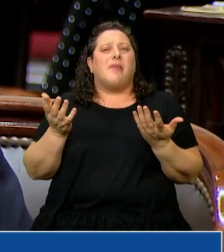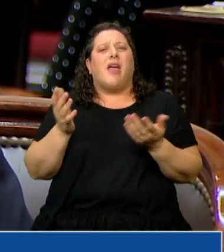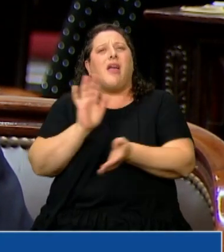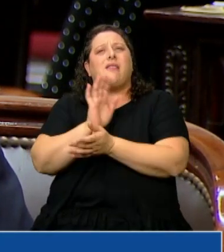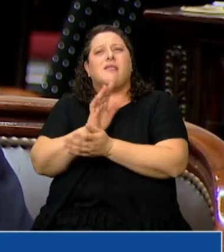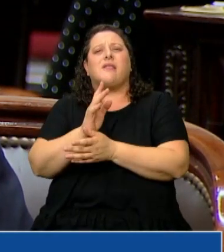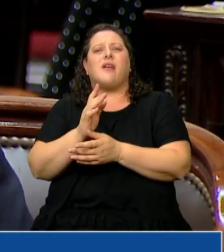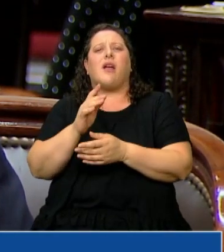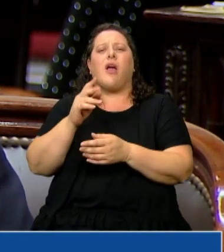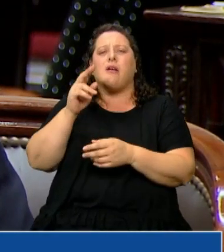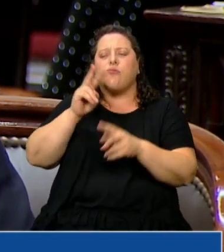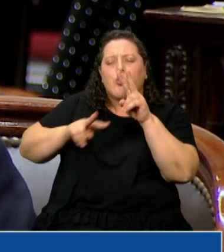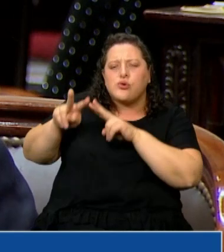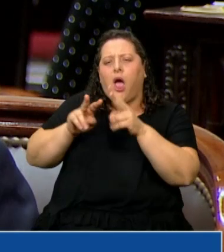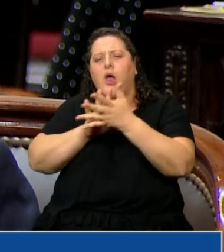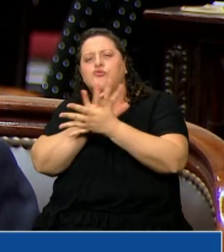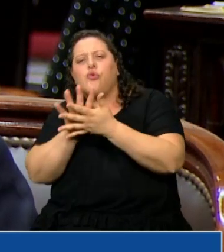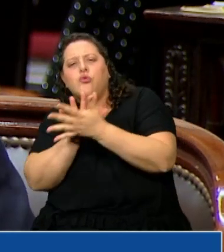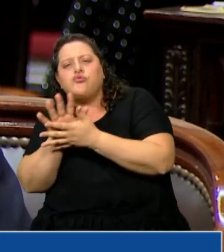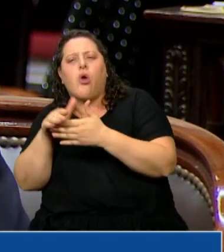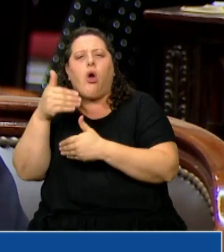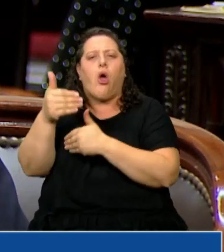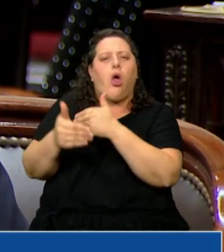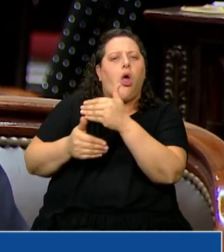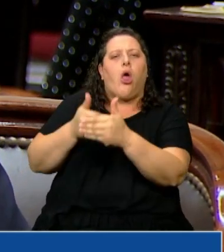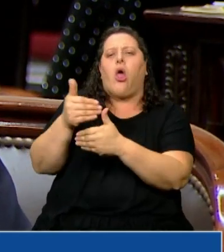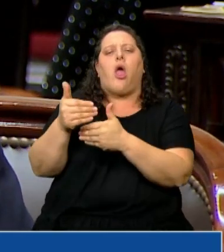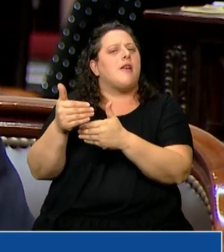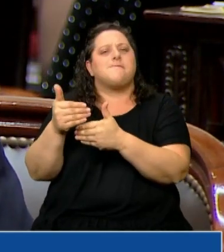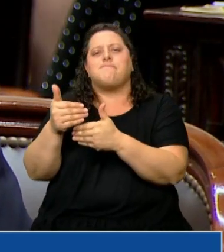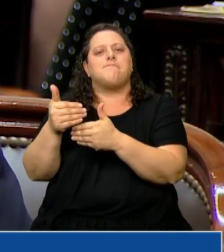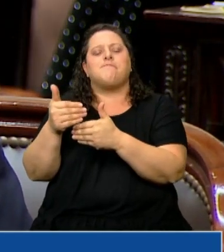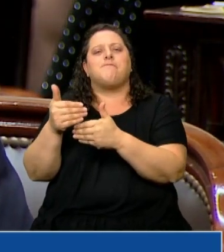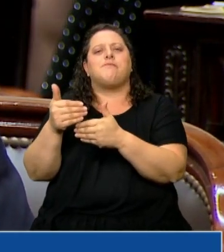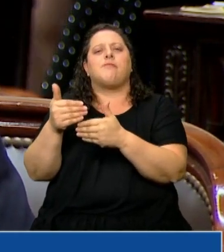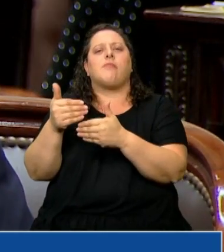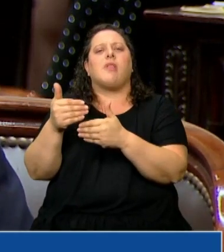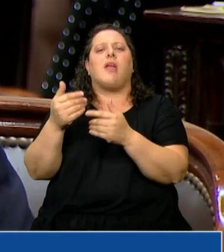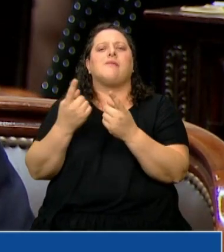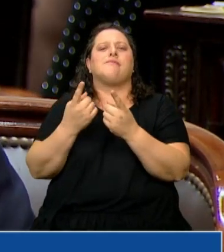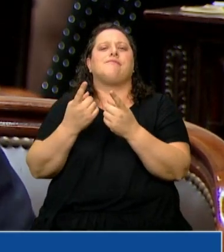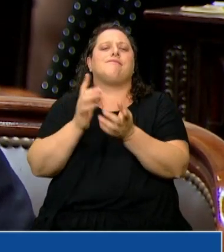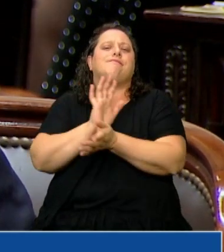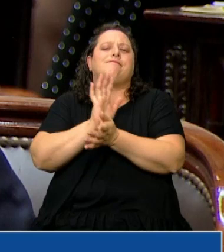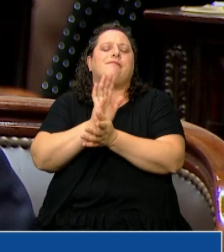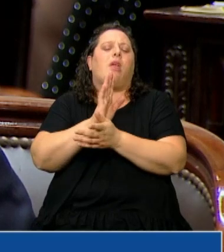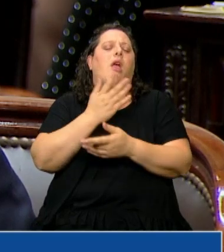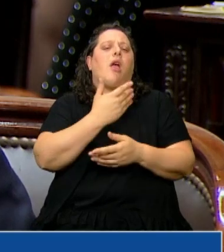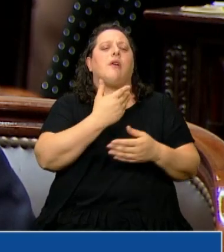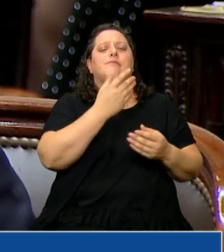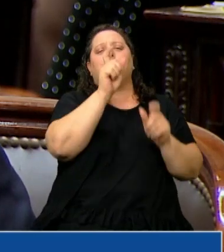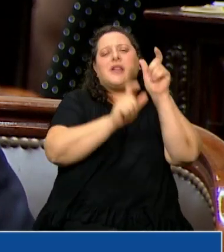la complicidad por acción o por omisión de funcionarios públicos.